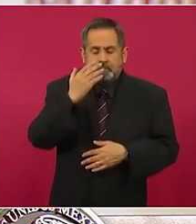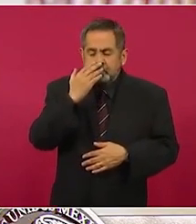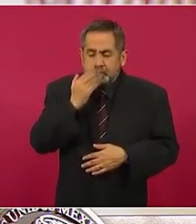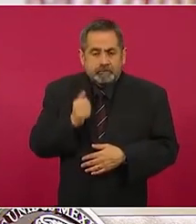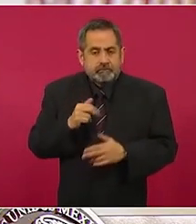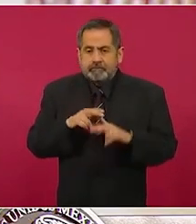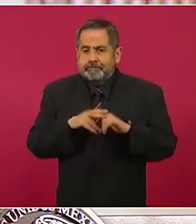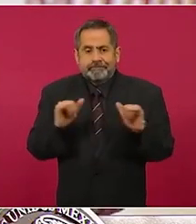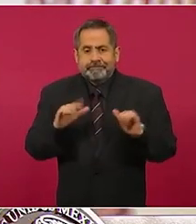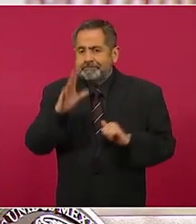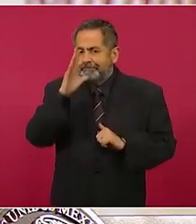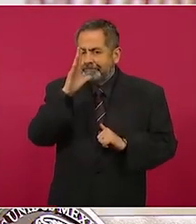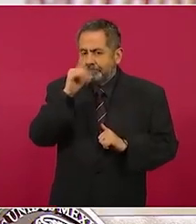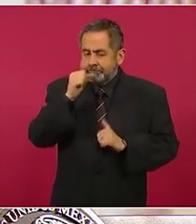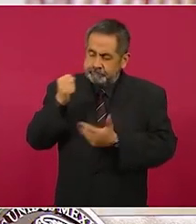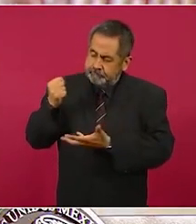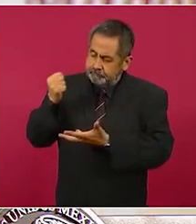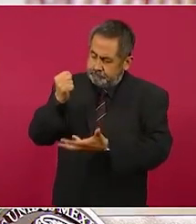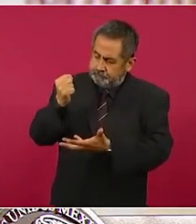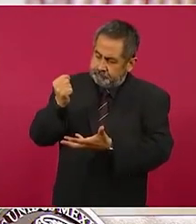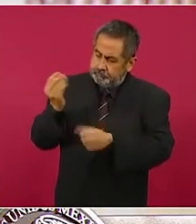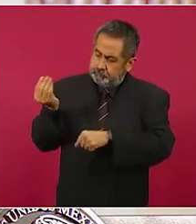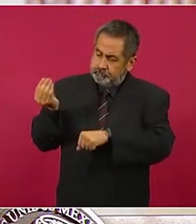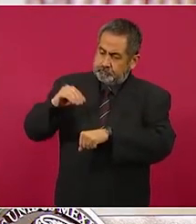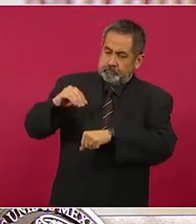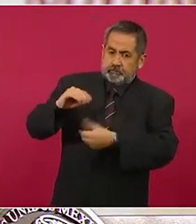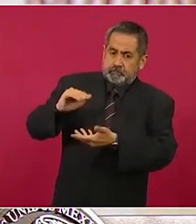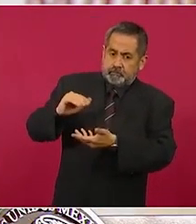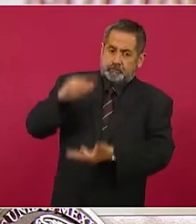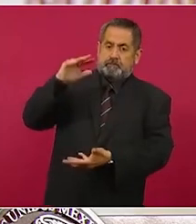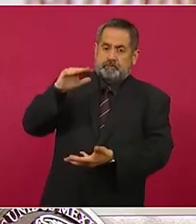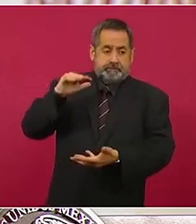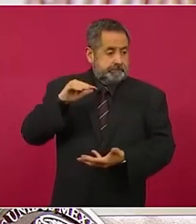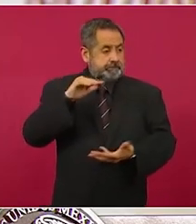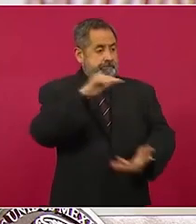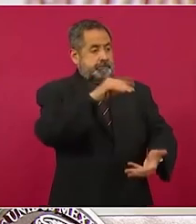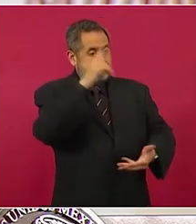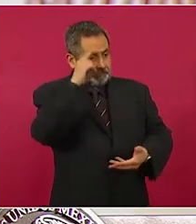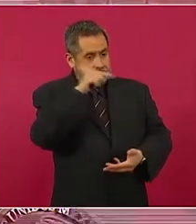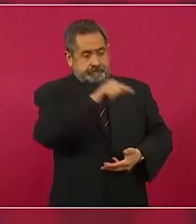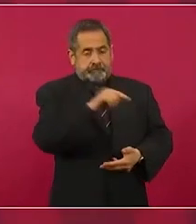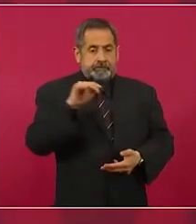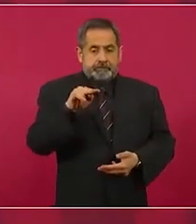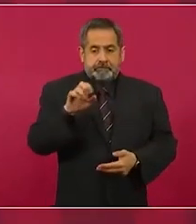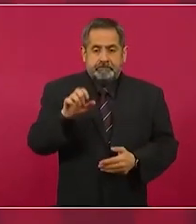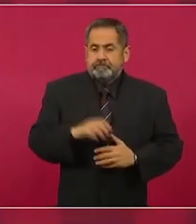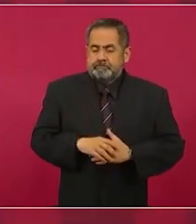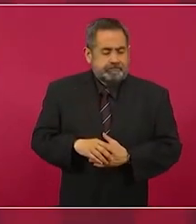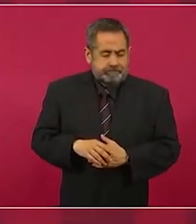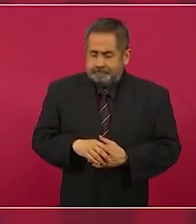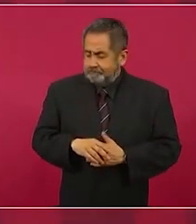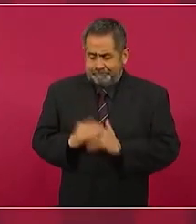en el presupuesto público, está muy acotado.